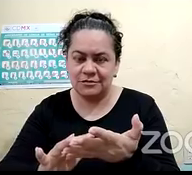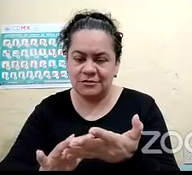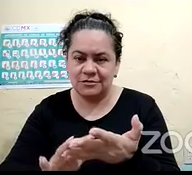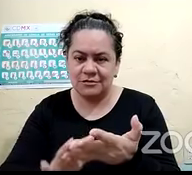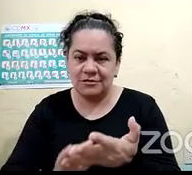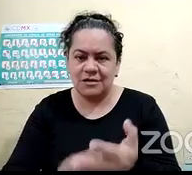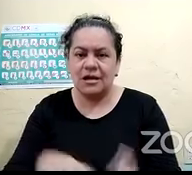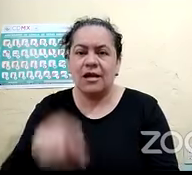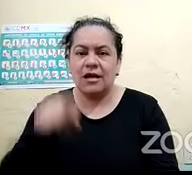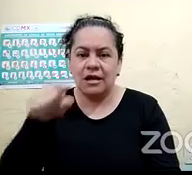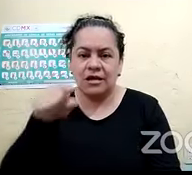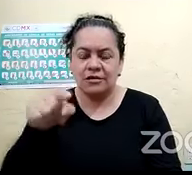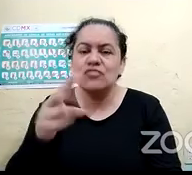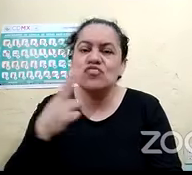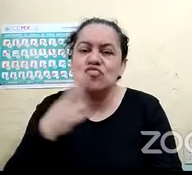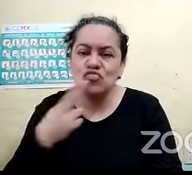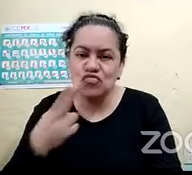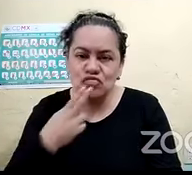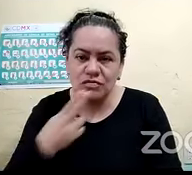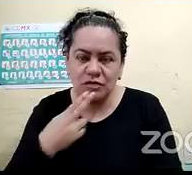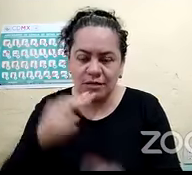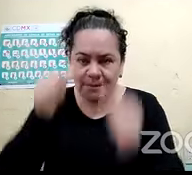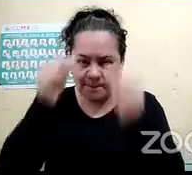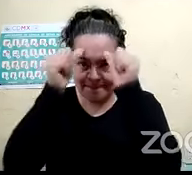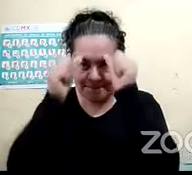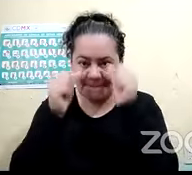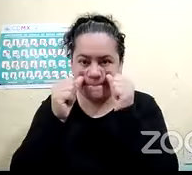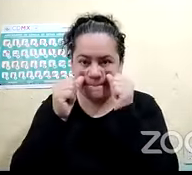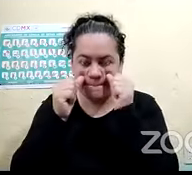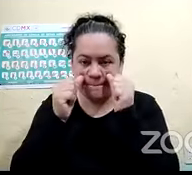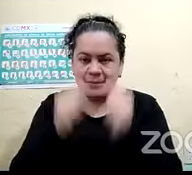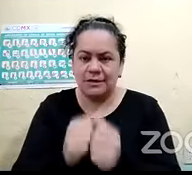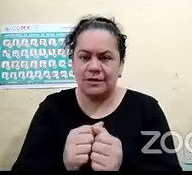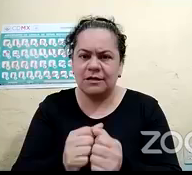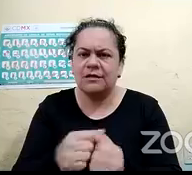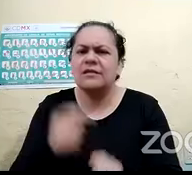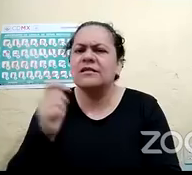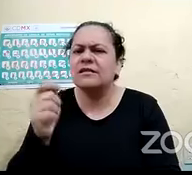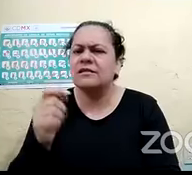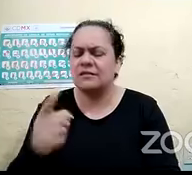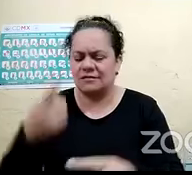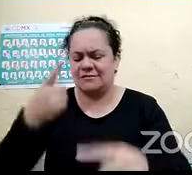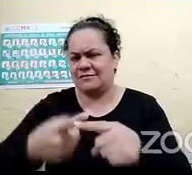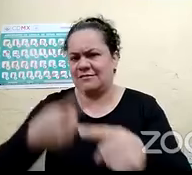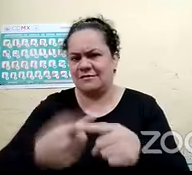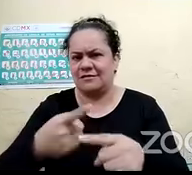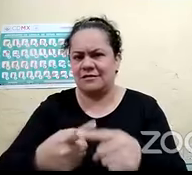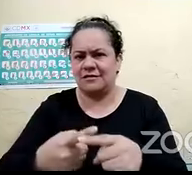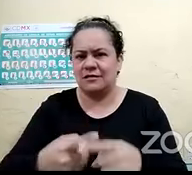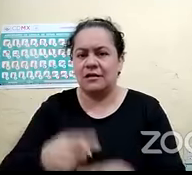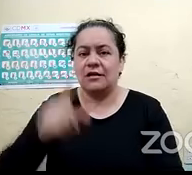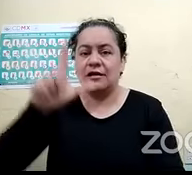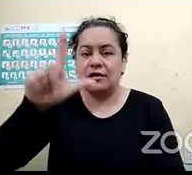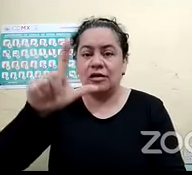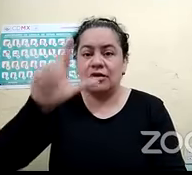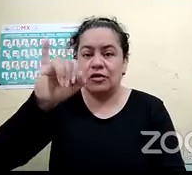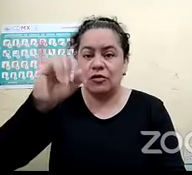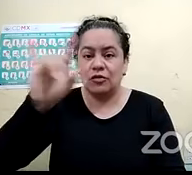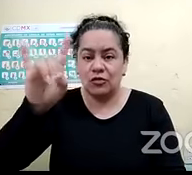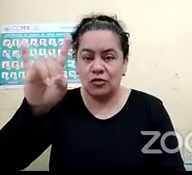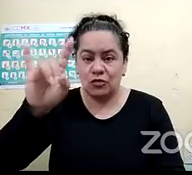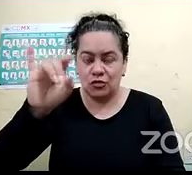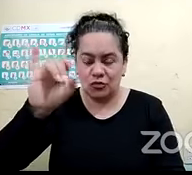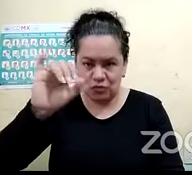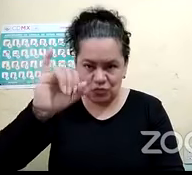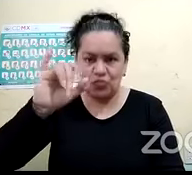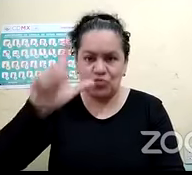con discapacidad visual por Luis Braille. Él es francés que